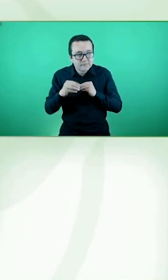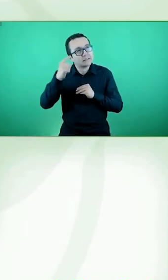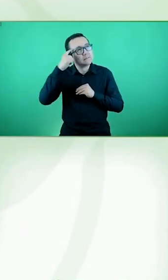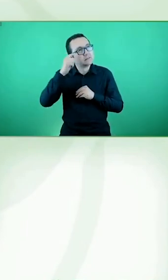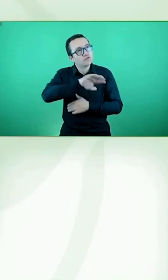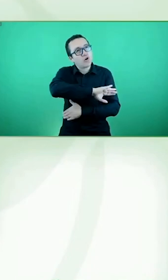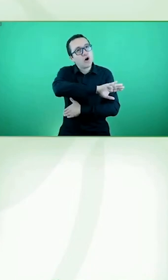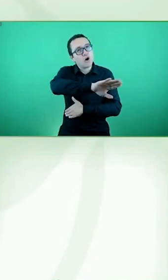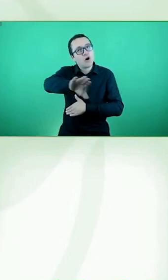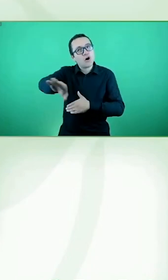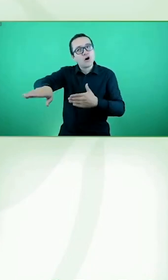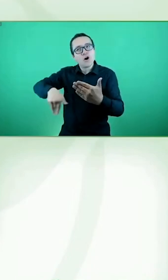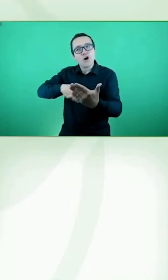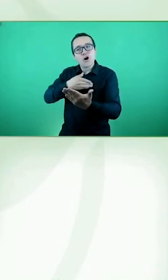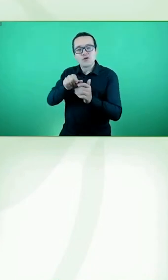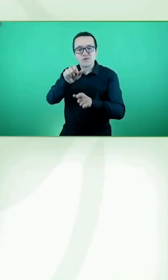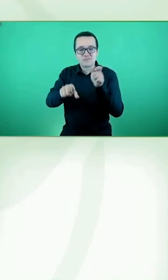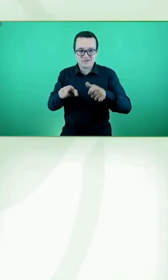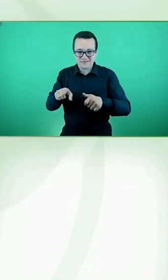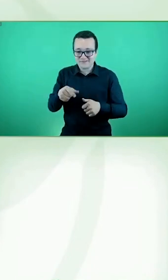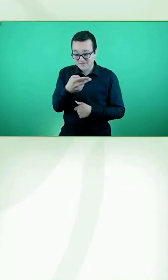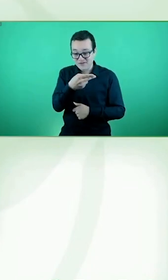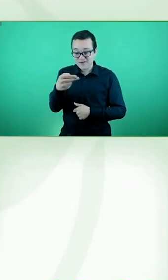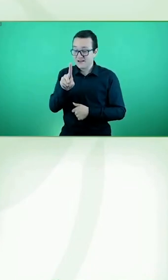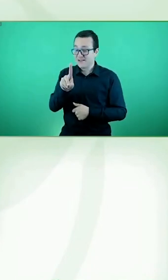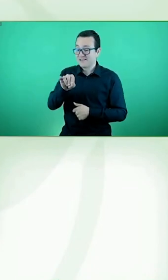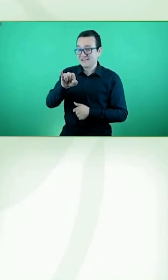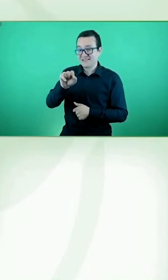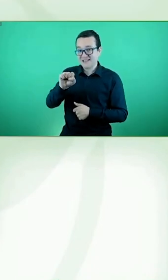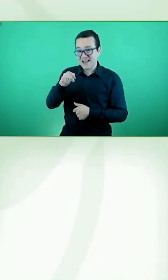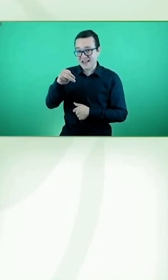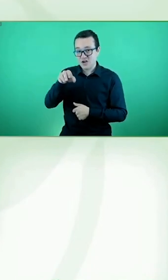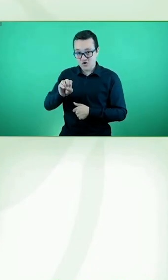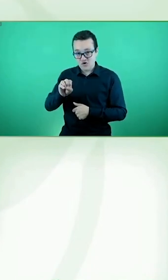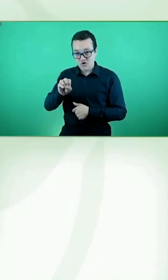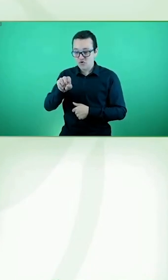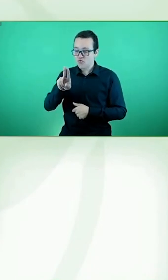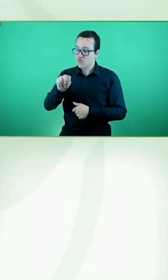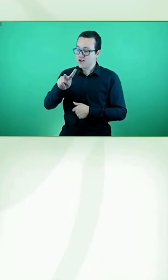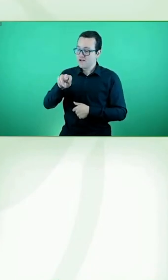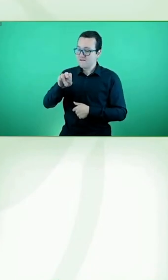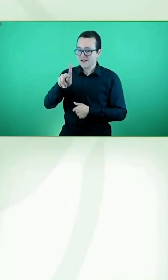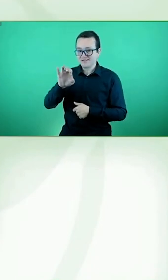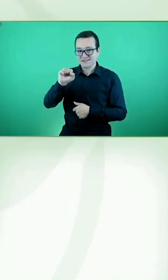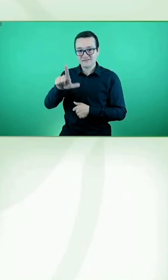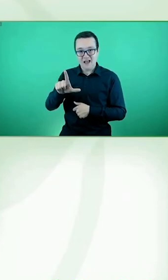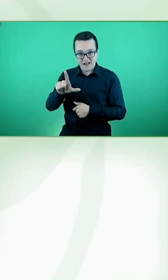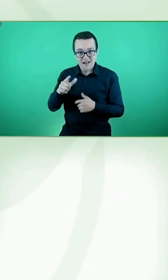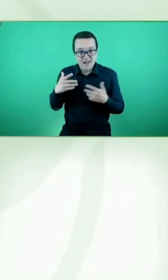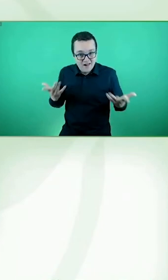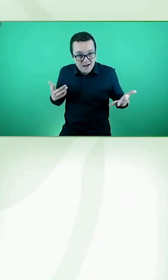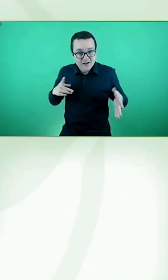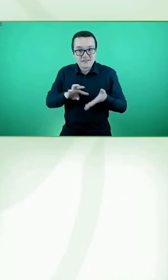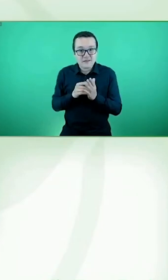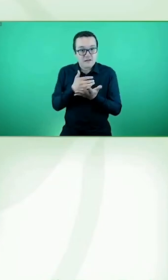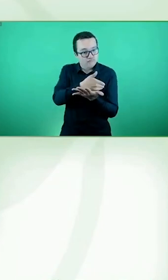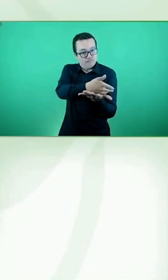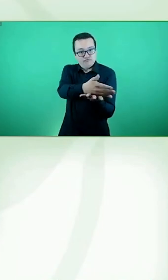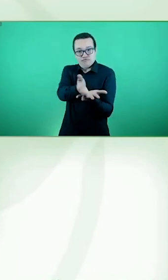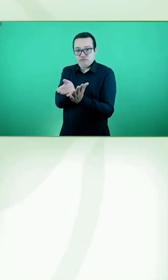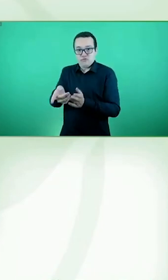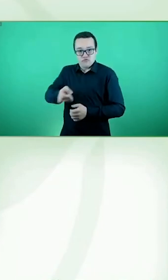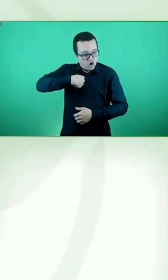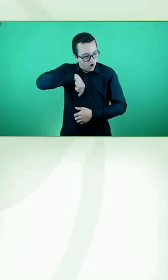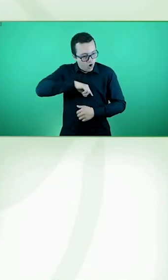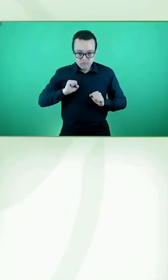teniendo en cuenta que somos consumidores, consumidoras diversos, y que tenemos distintas necesidades. No solo las personas con discapacidad,